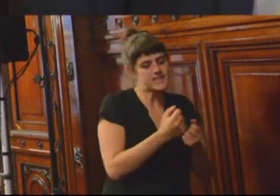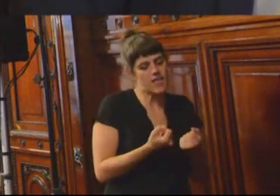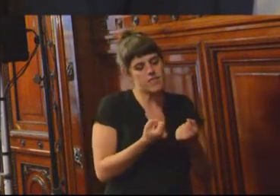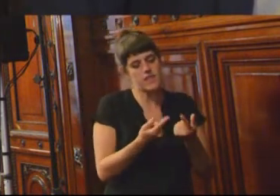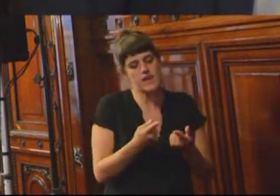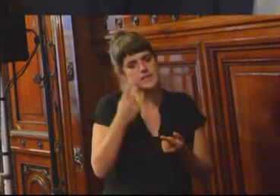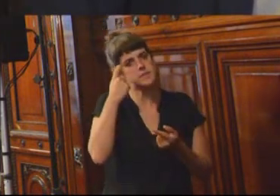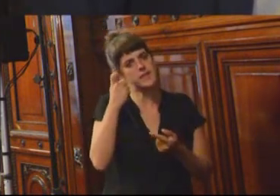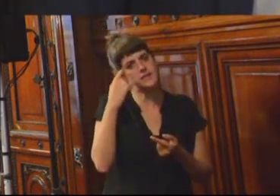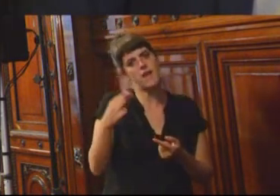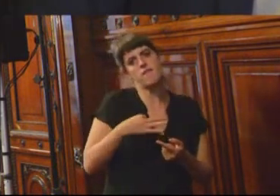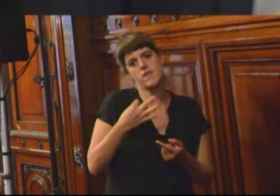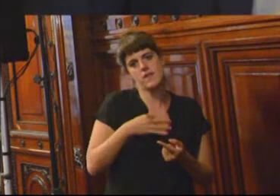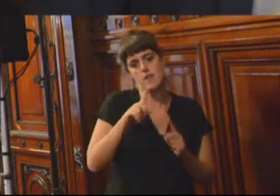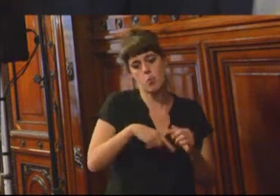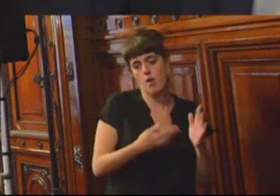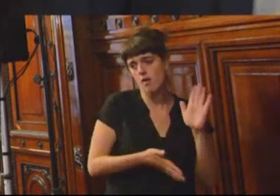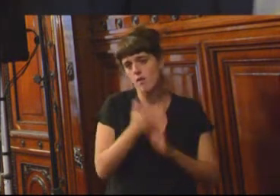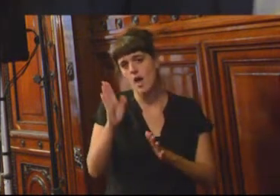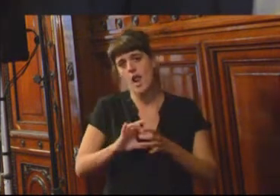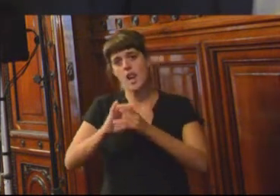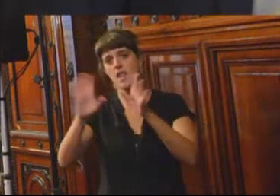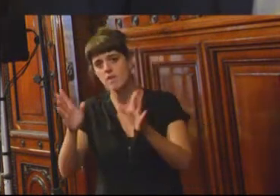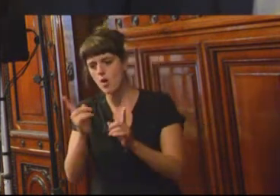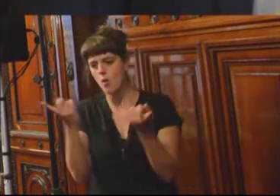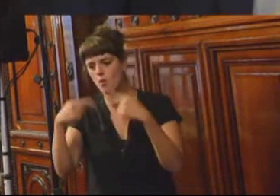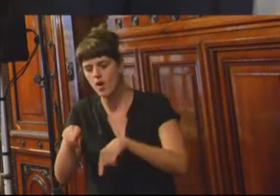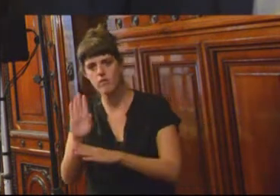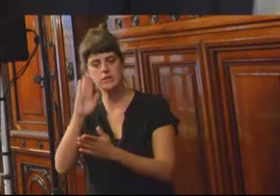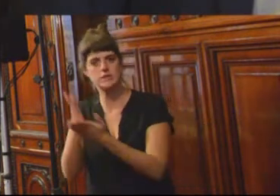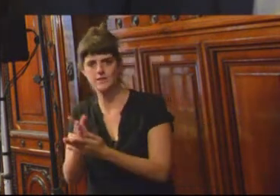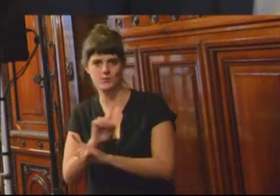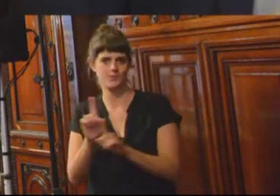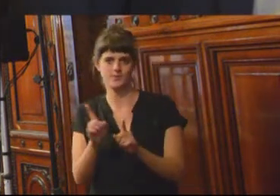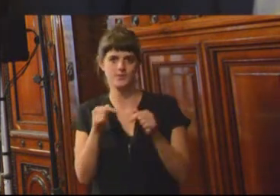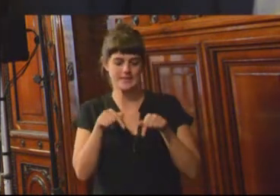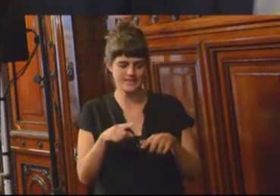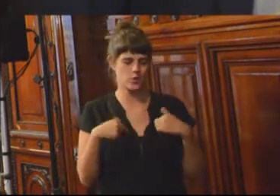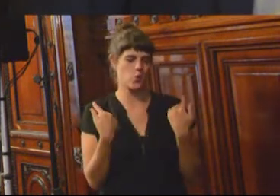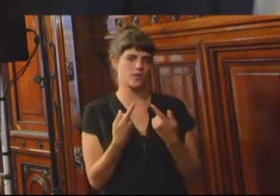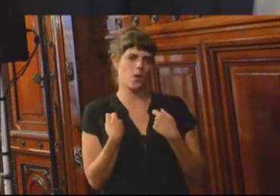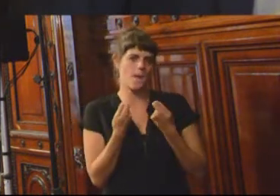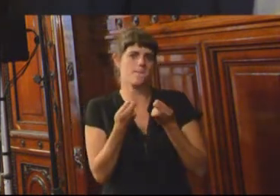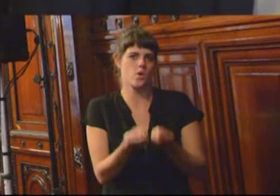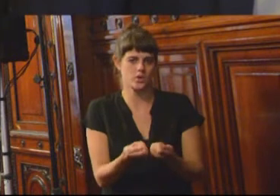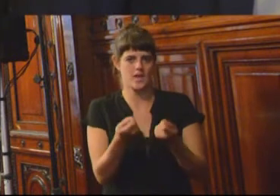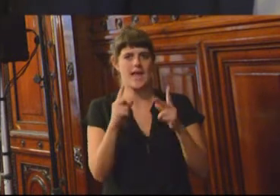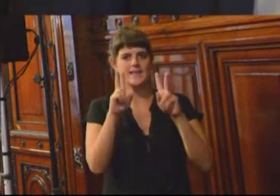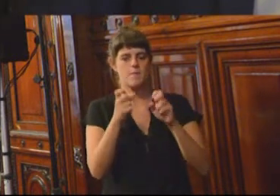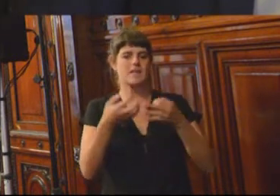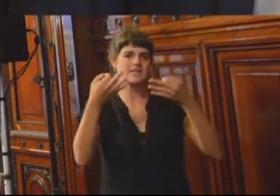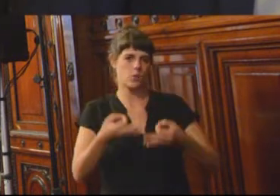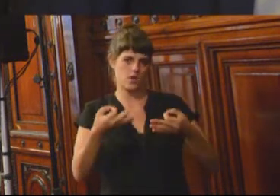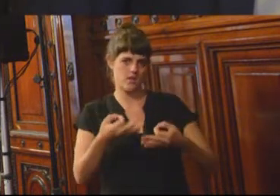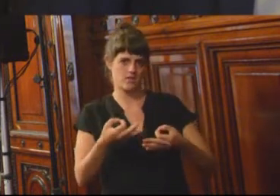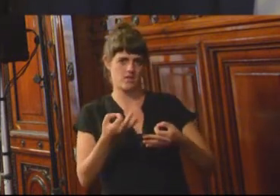de reincidencia. Y este sería nuestro humilde aporte al tema de la seguridad. Que tanto nos preocupa. La cárcel, gente, no es más que un